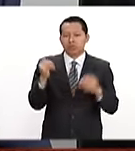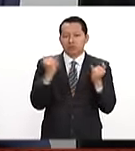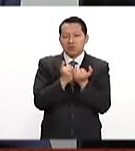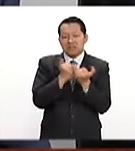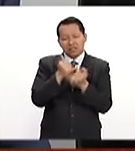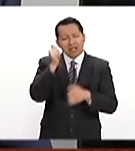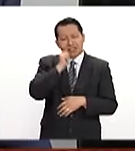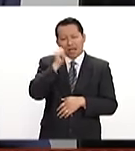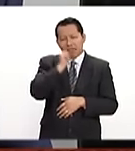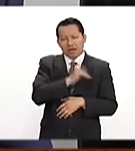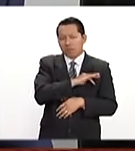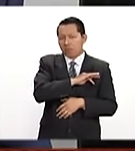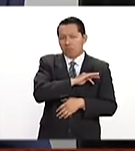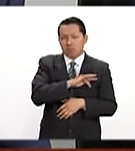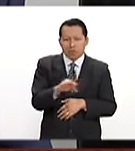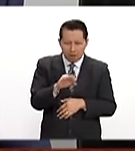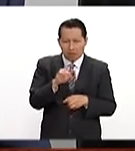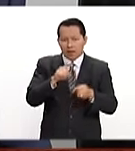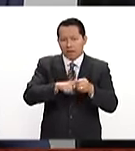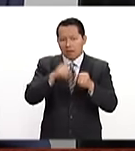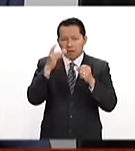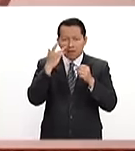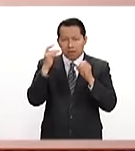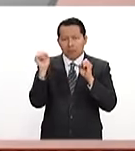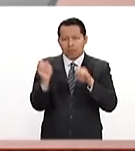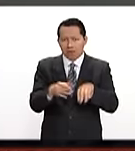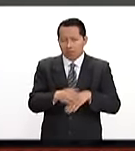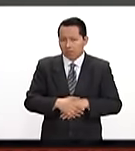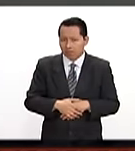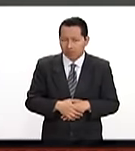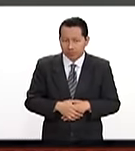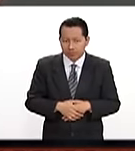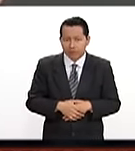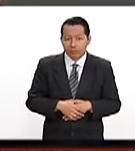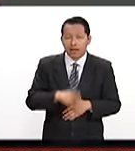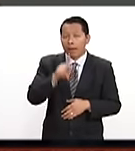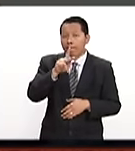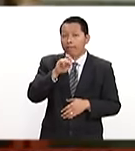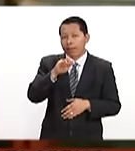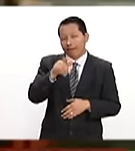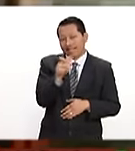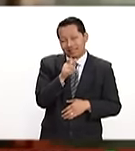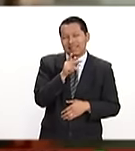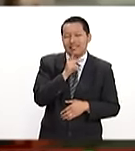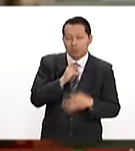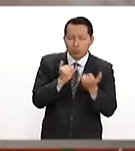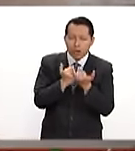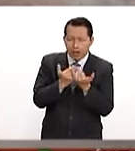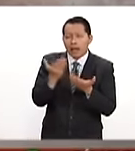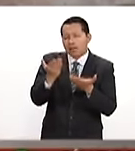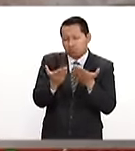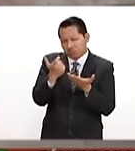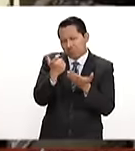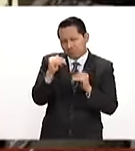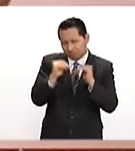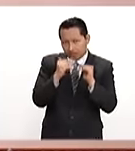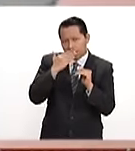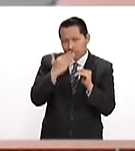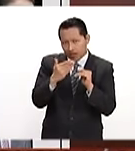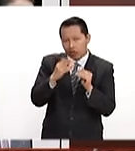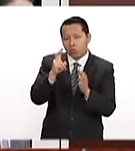existe la posibilidad de abandonar el tratado. Pemex volverá a tener equilibrio financiero en 2020.